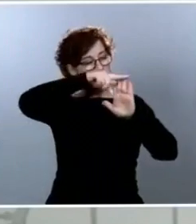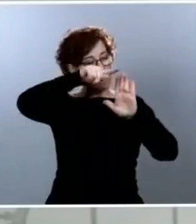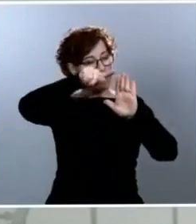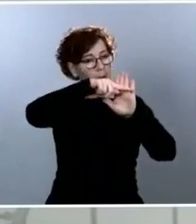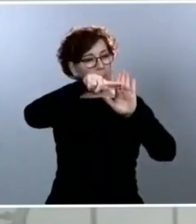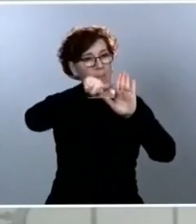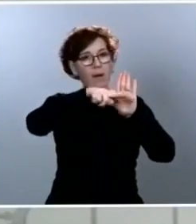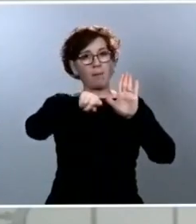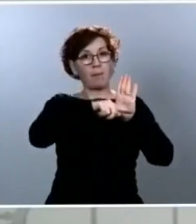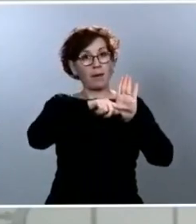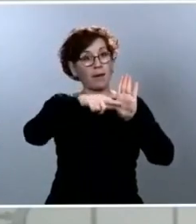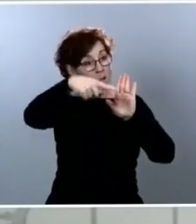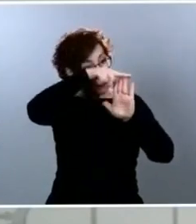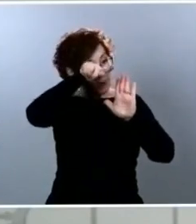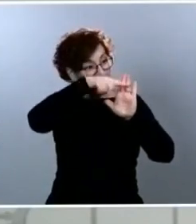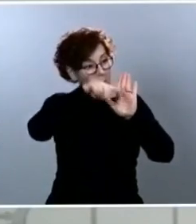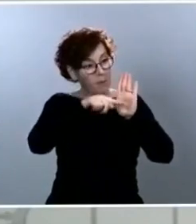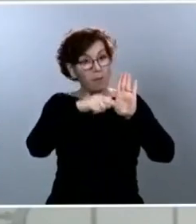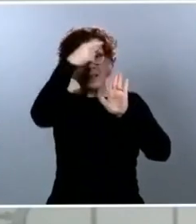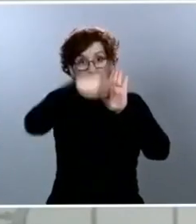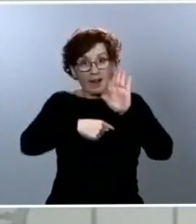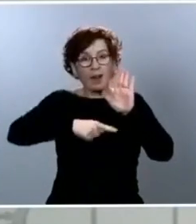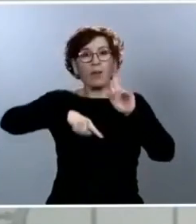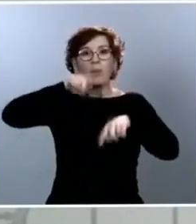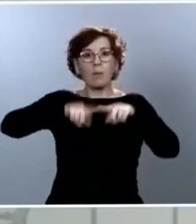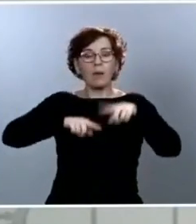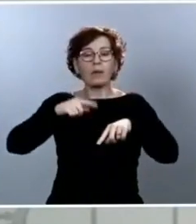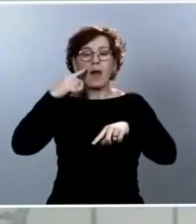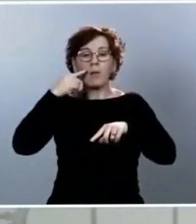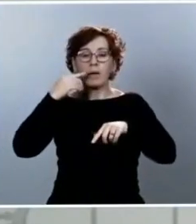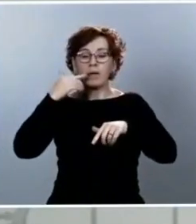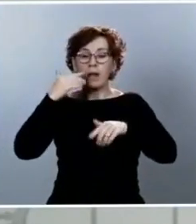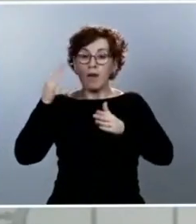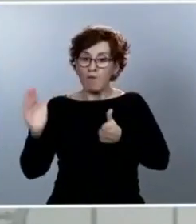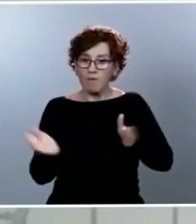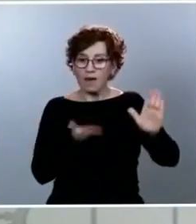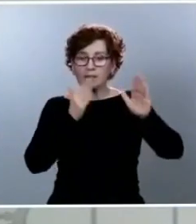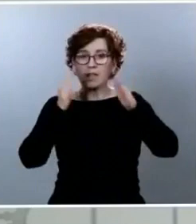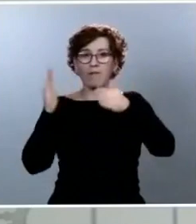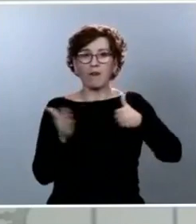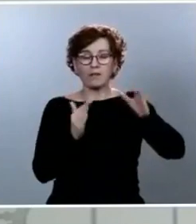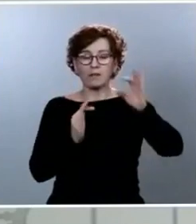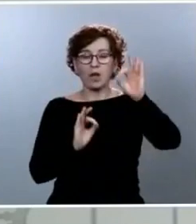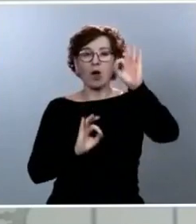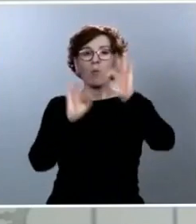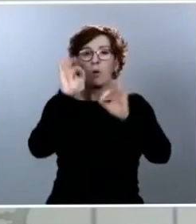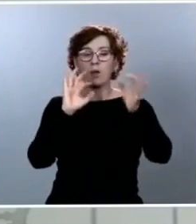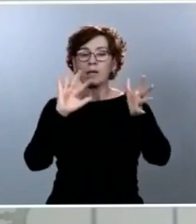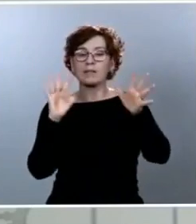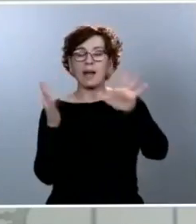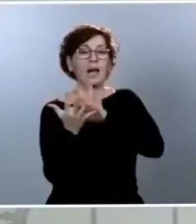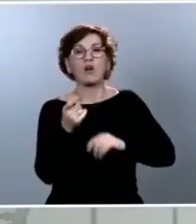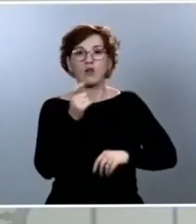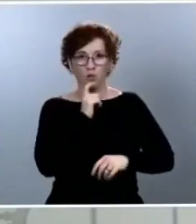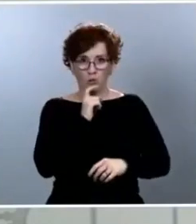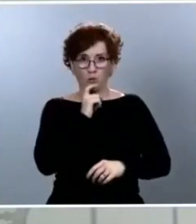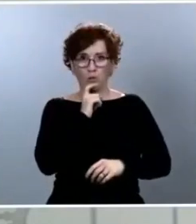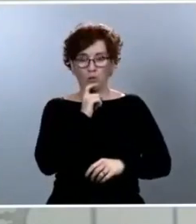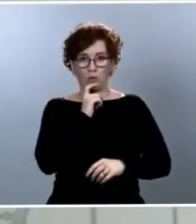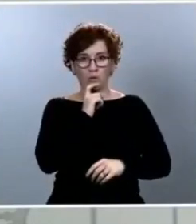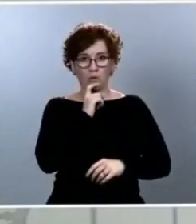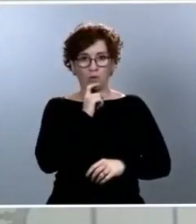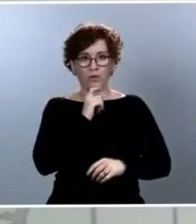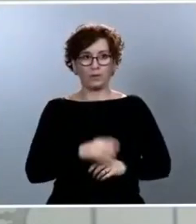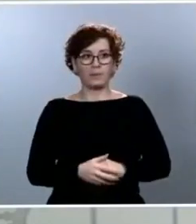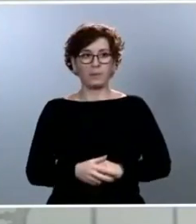gradualidad de las fases que vamos a poner en marcha en esa transición hacia esa nueva normalidad. Quiero empezar por el final.